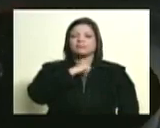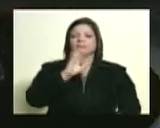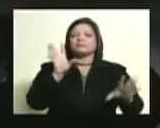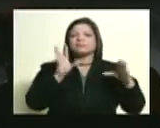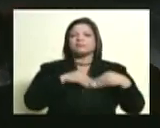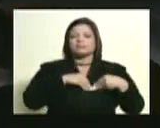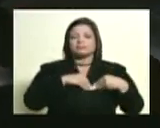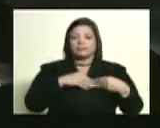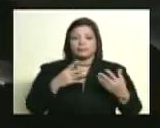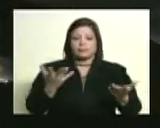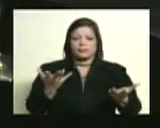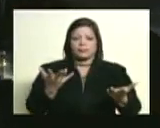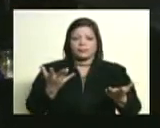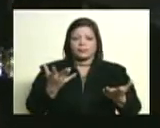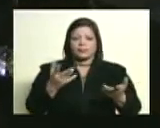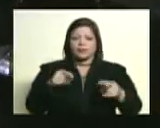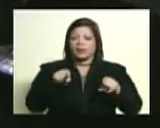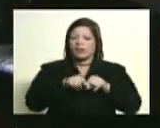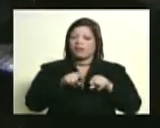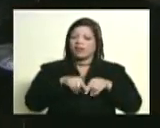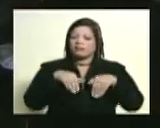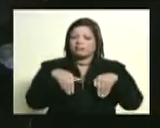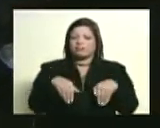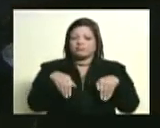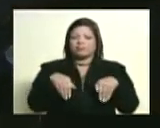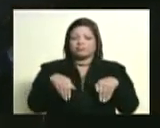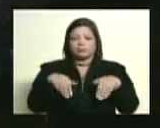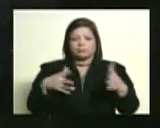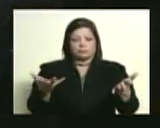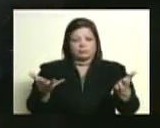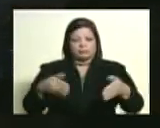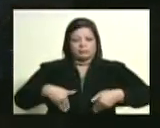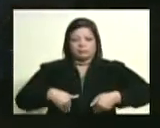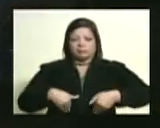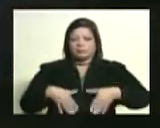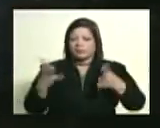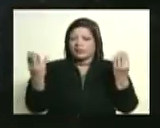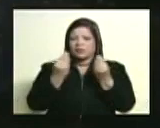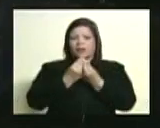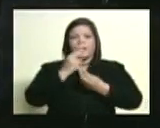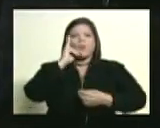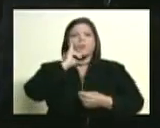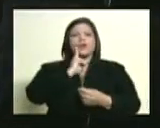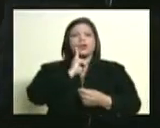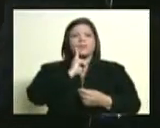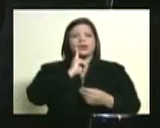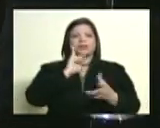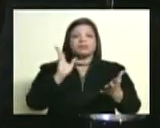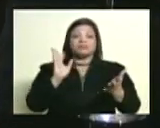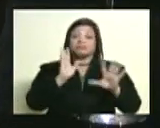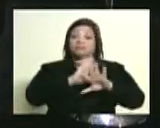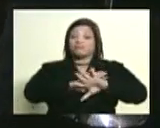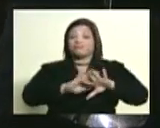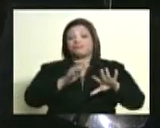palabra clave. Logran, acompañado de Bolívar, decir, bueno, esto era.